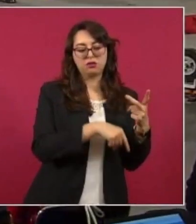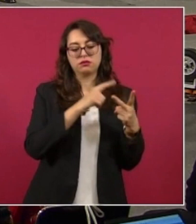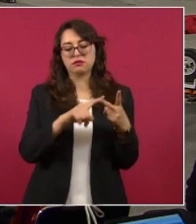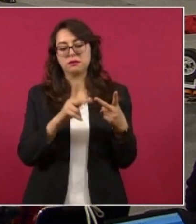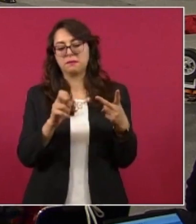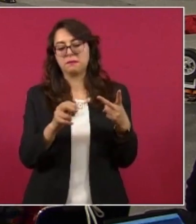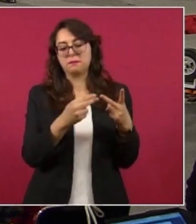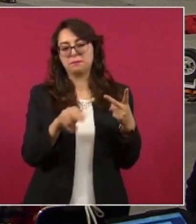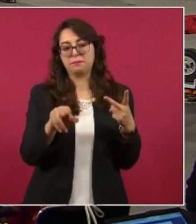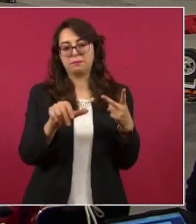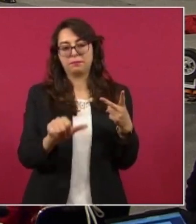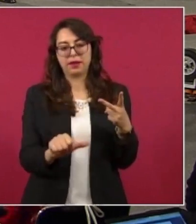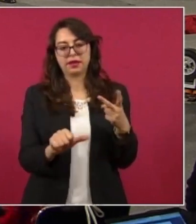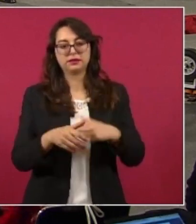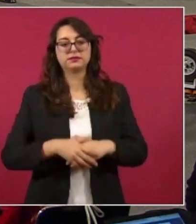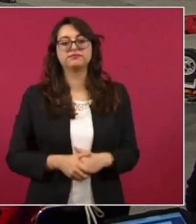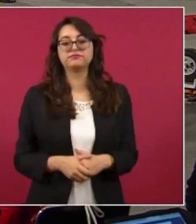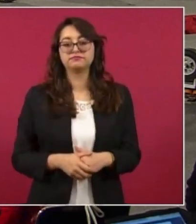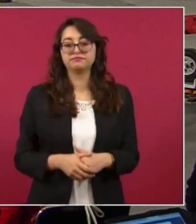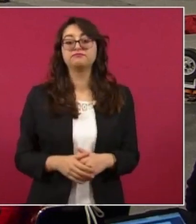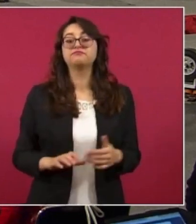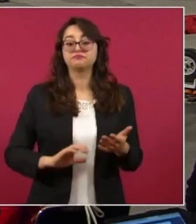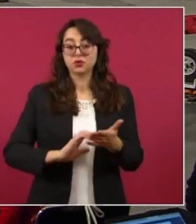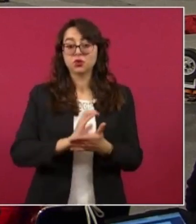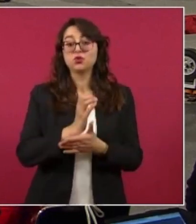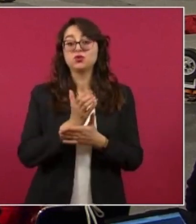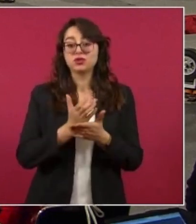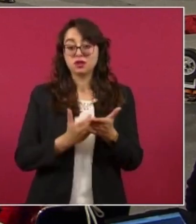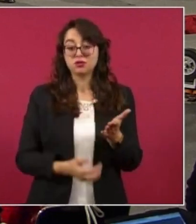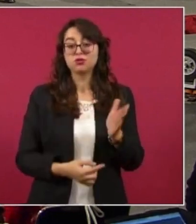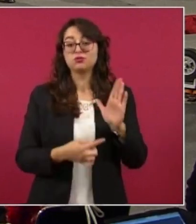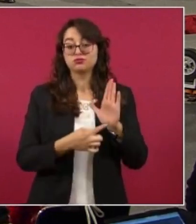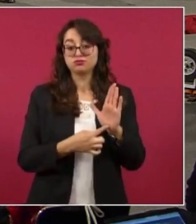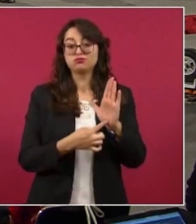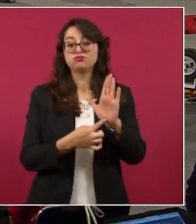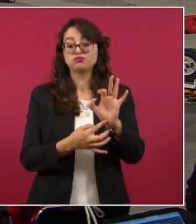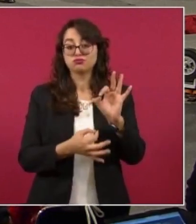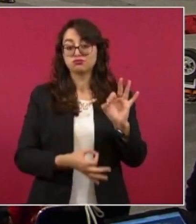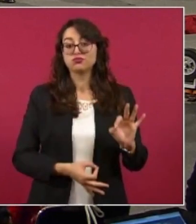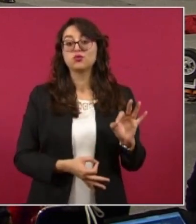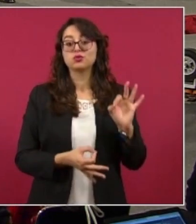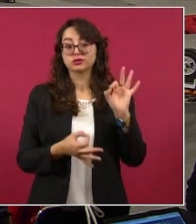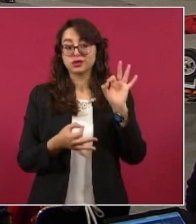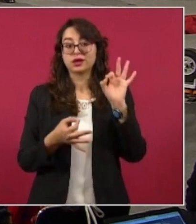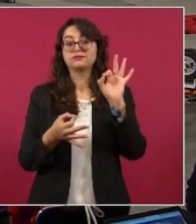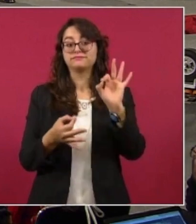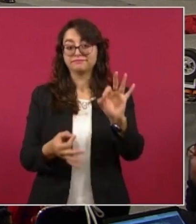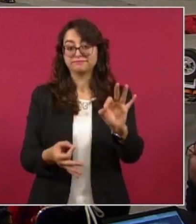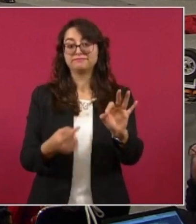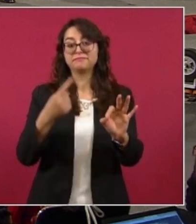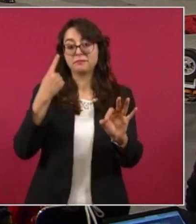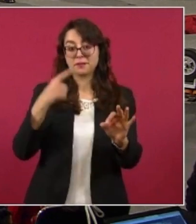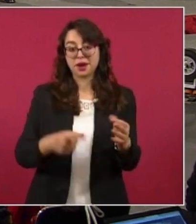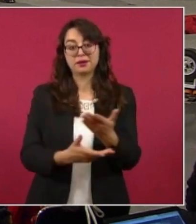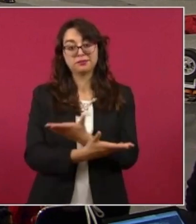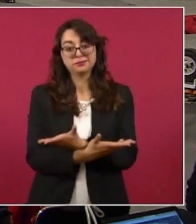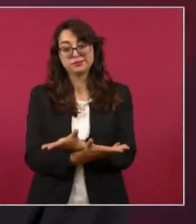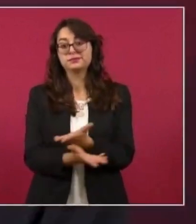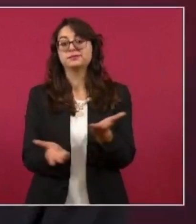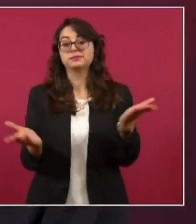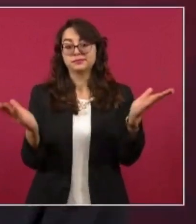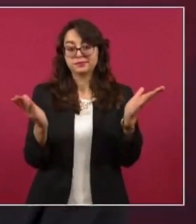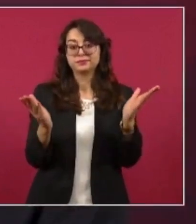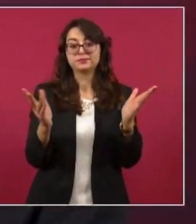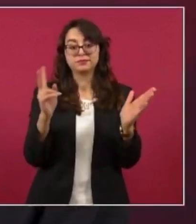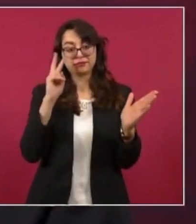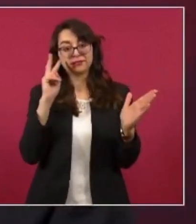cada uno de los contratos, una pequeña nota para referir qué fue